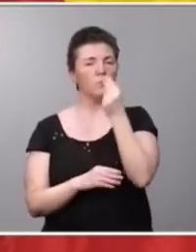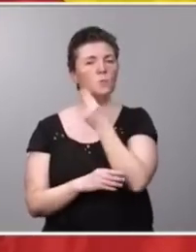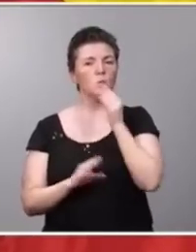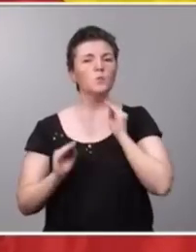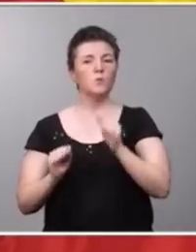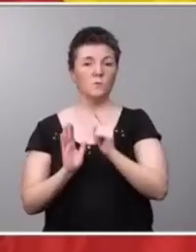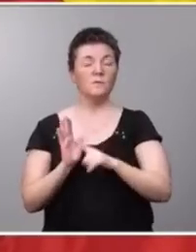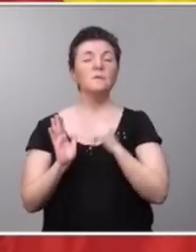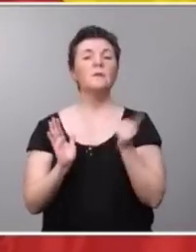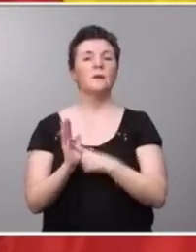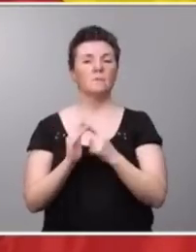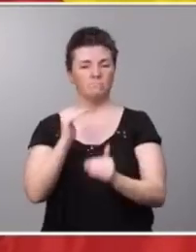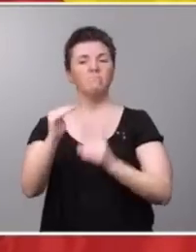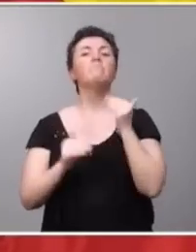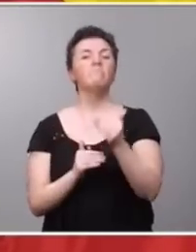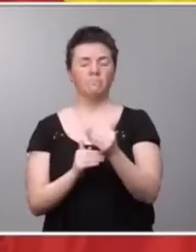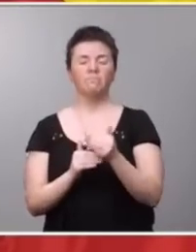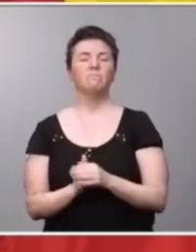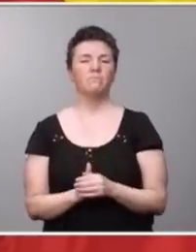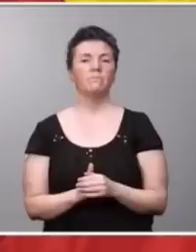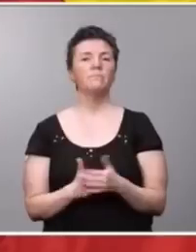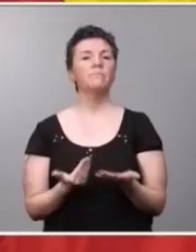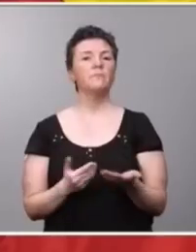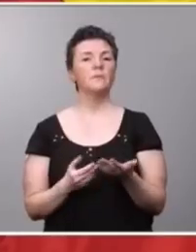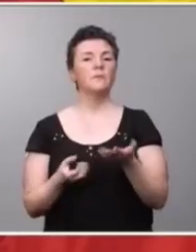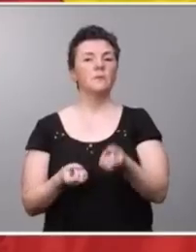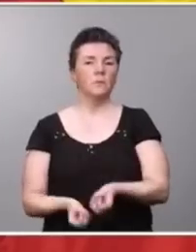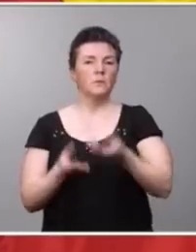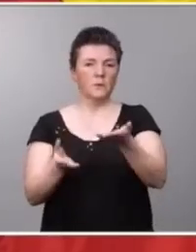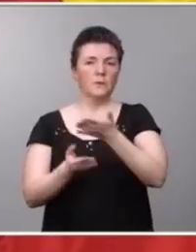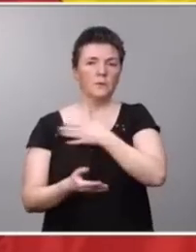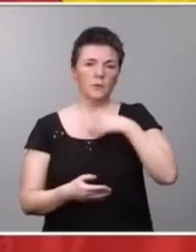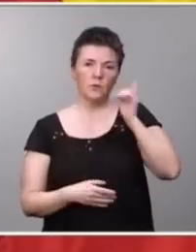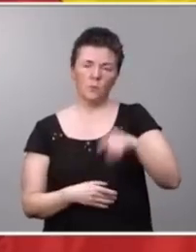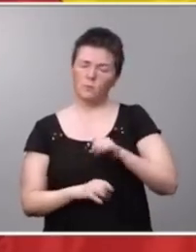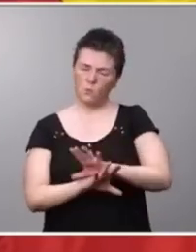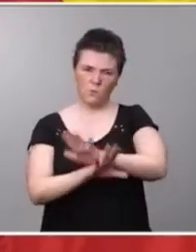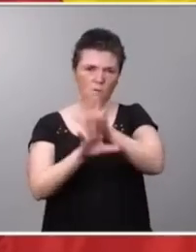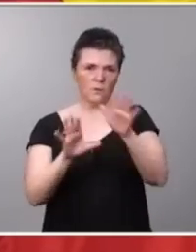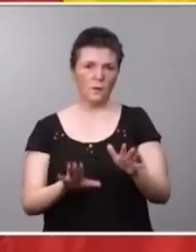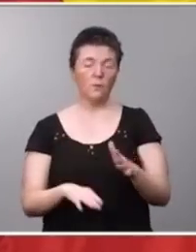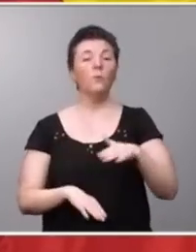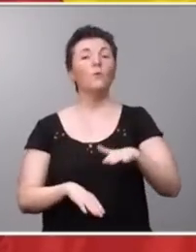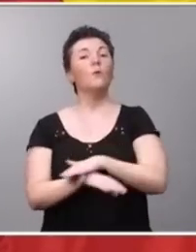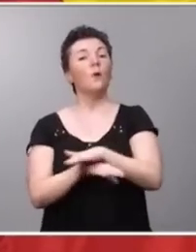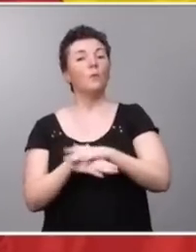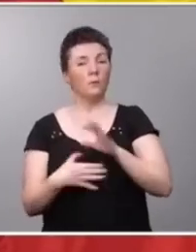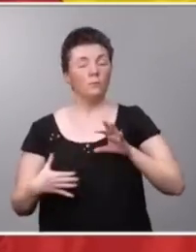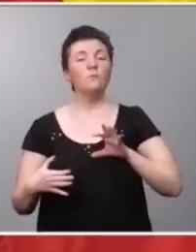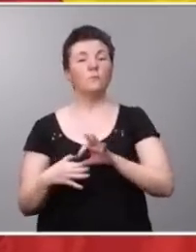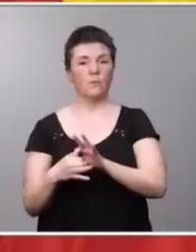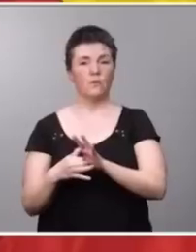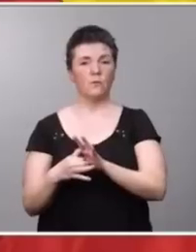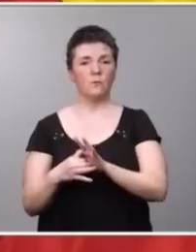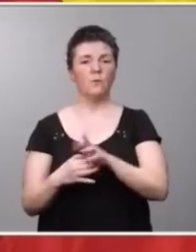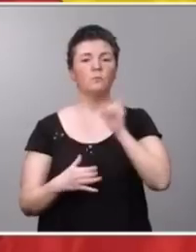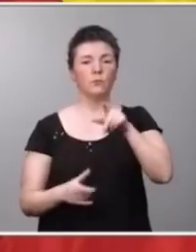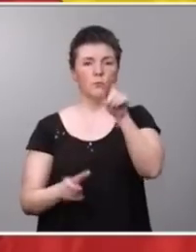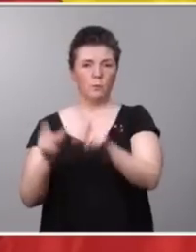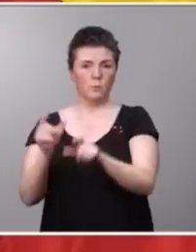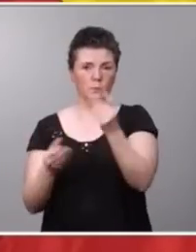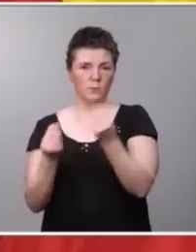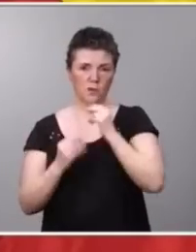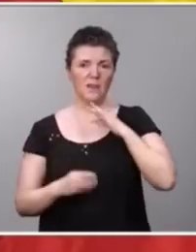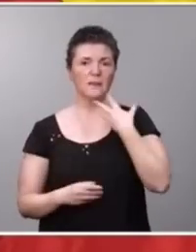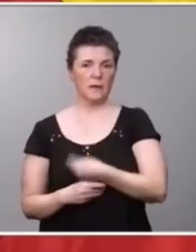salga adelante y, por tanto, lanzar también un mensaje rotundo y es que el Gobierno de coalición está con las personas trans, está